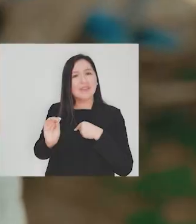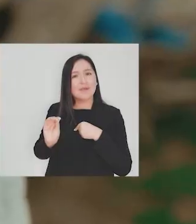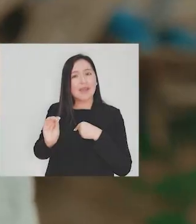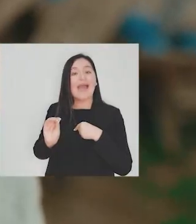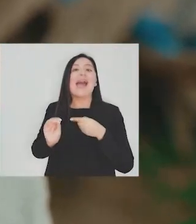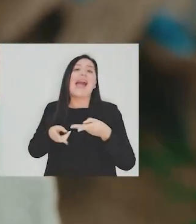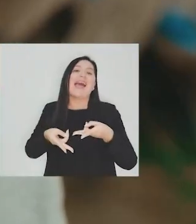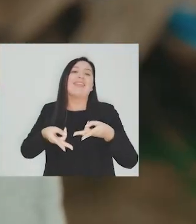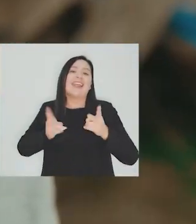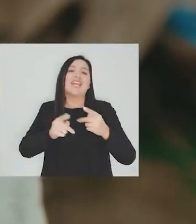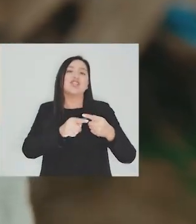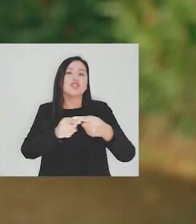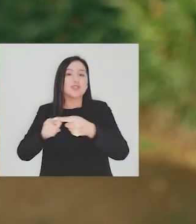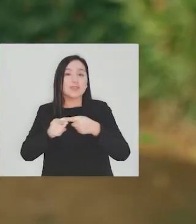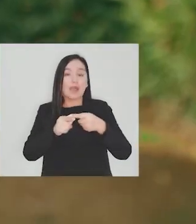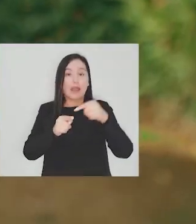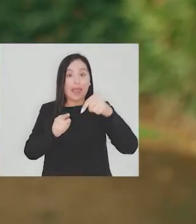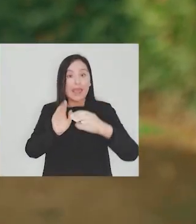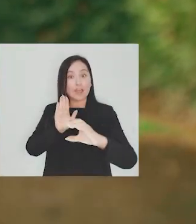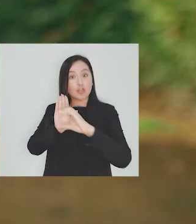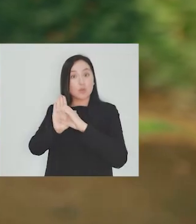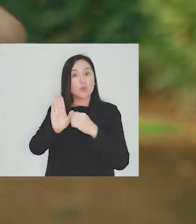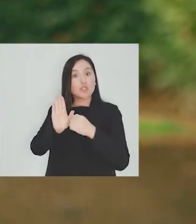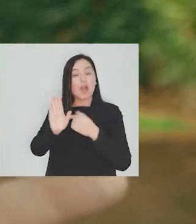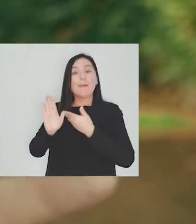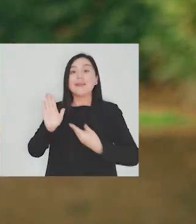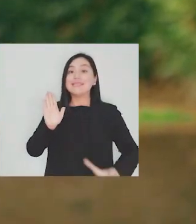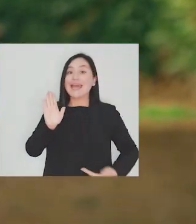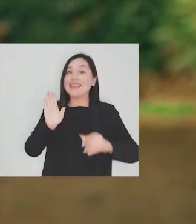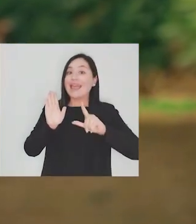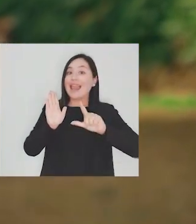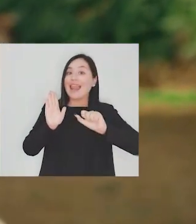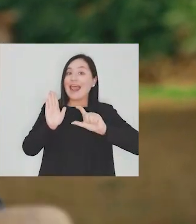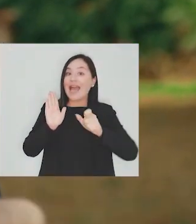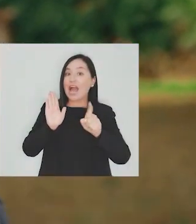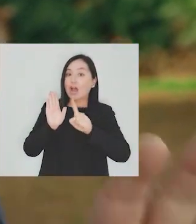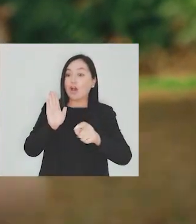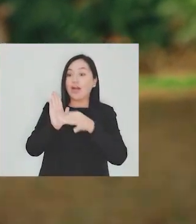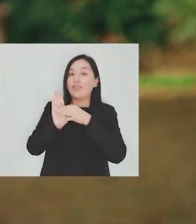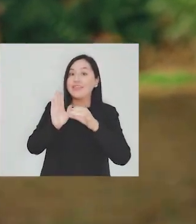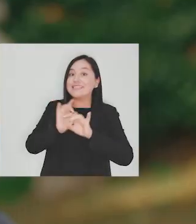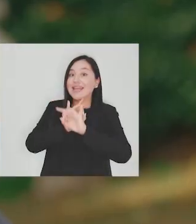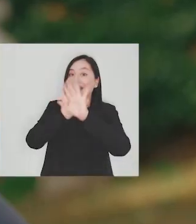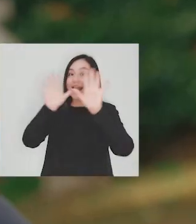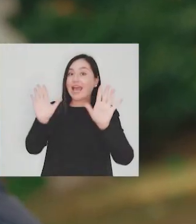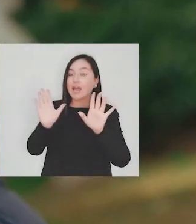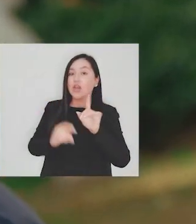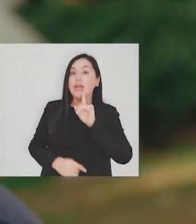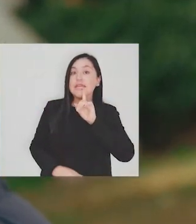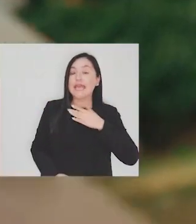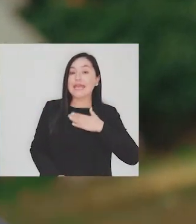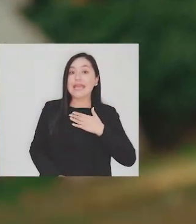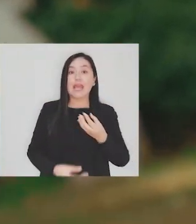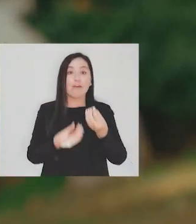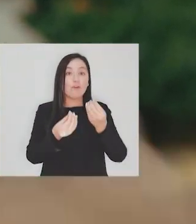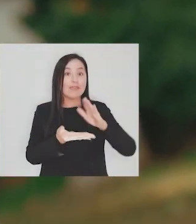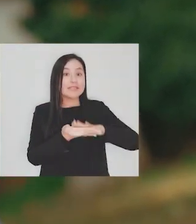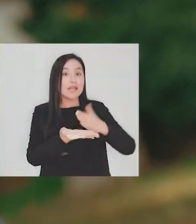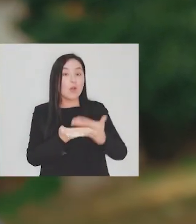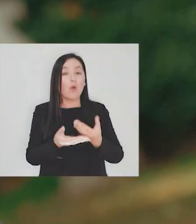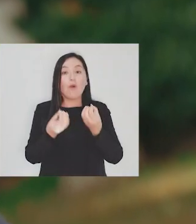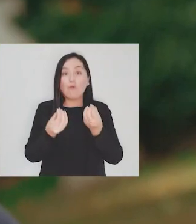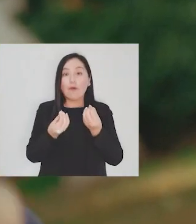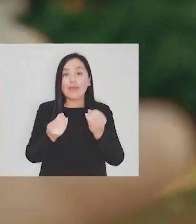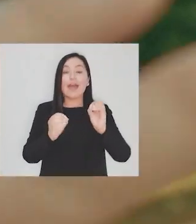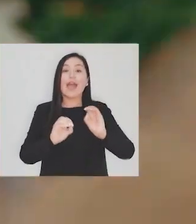dice eso? ¡Ah, los derechos sociales! La actual Constitución, ojo, la del lago, dice bien clarito. El que quiere tener buena salud y buena